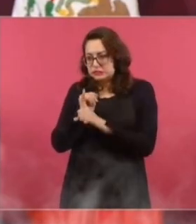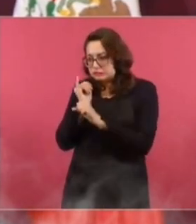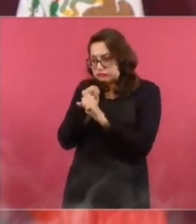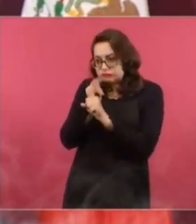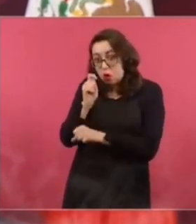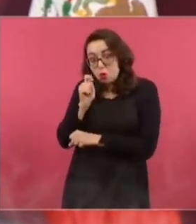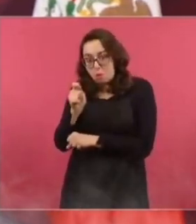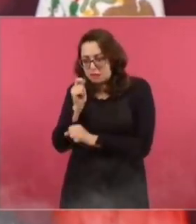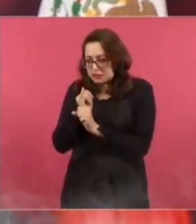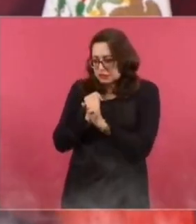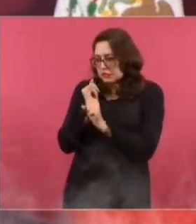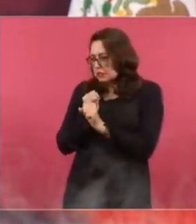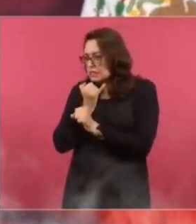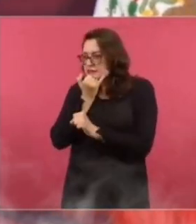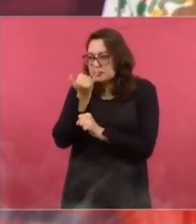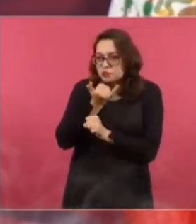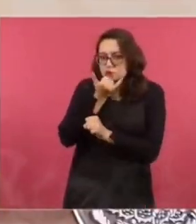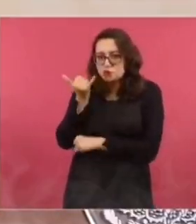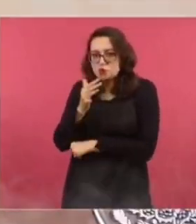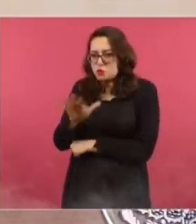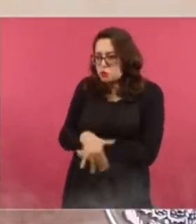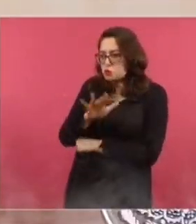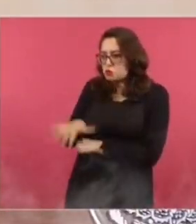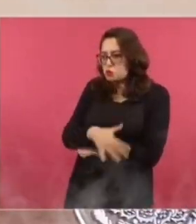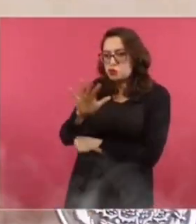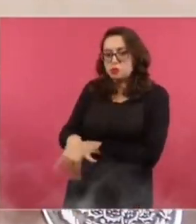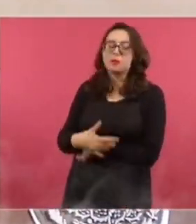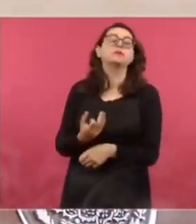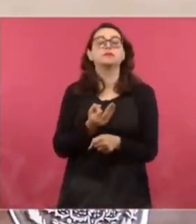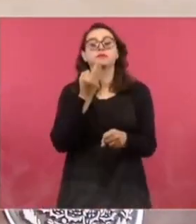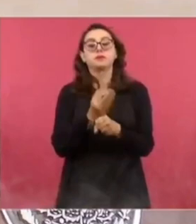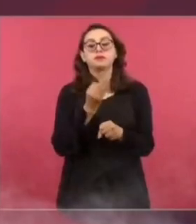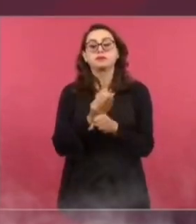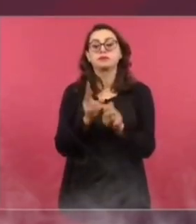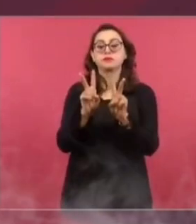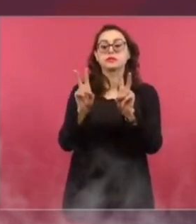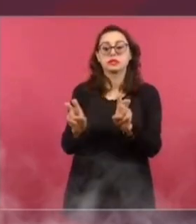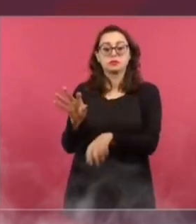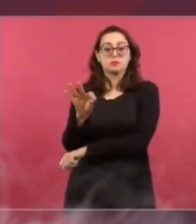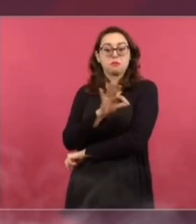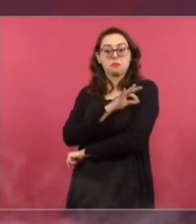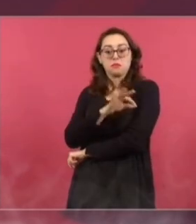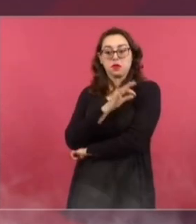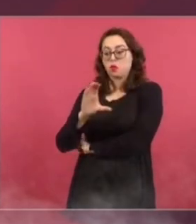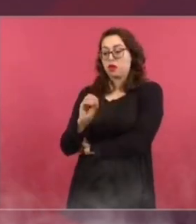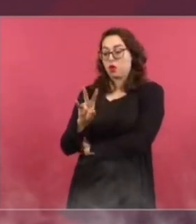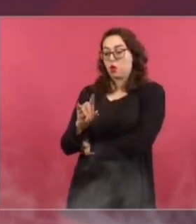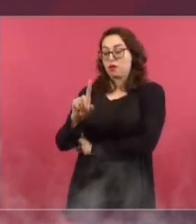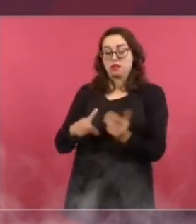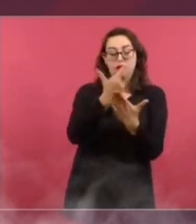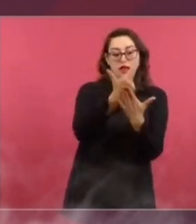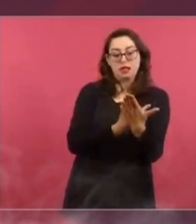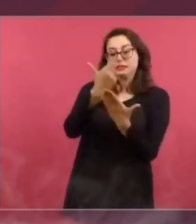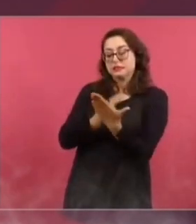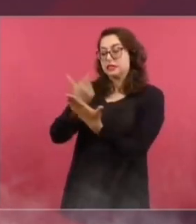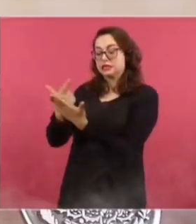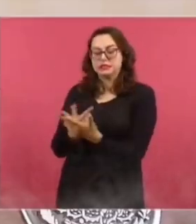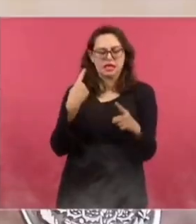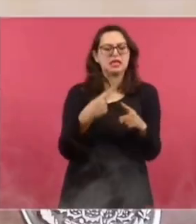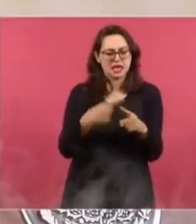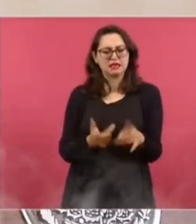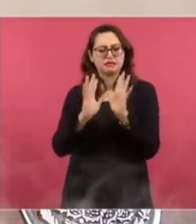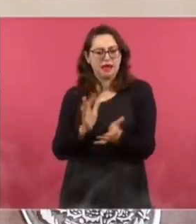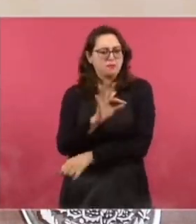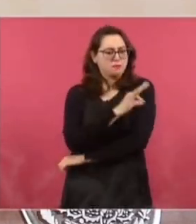Y esto que planteas, por ejemplo, de que se está utilizando el censo de las vacunas, no solo se está utilizando este censo,